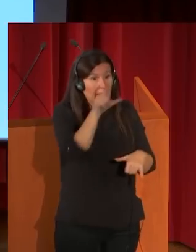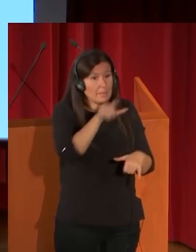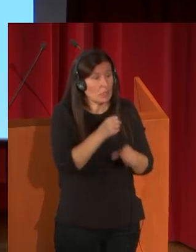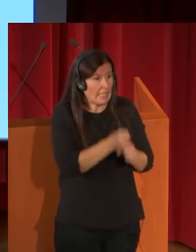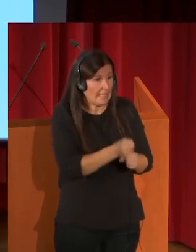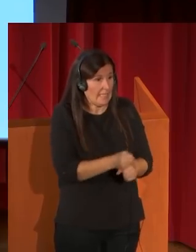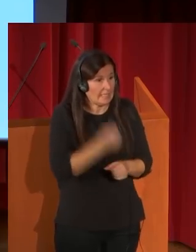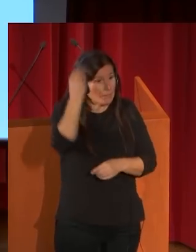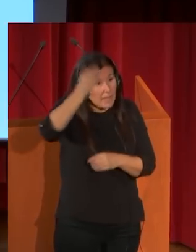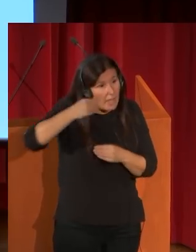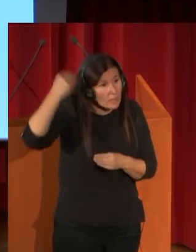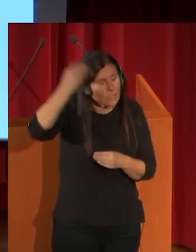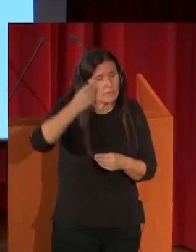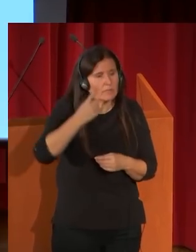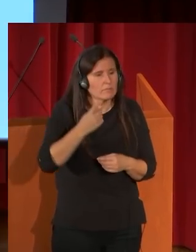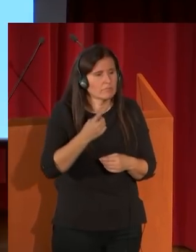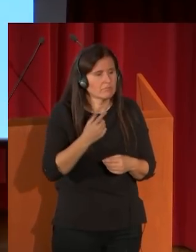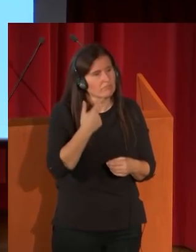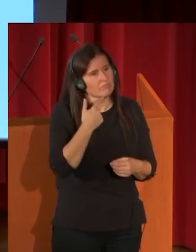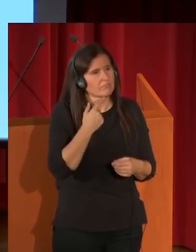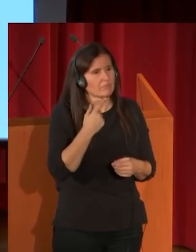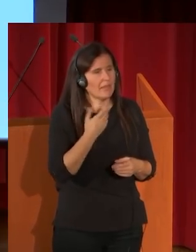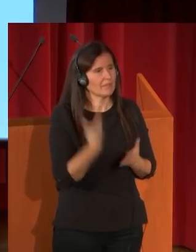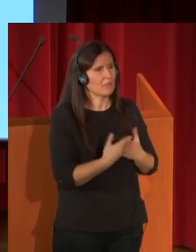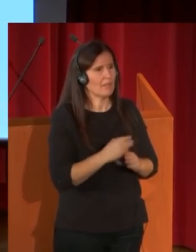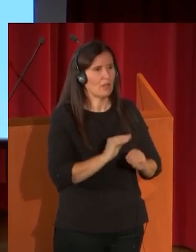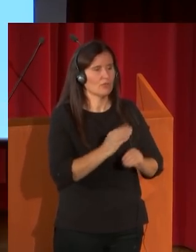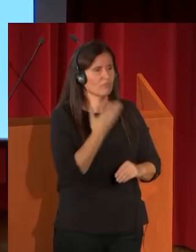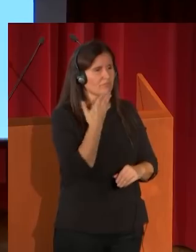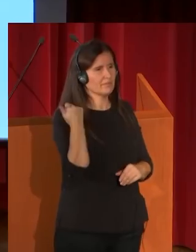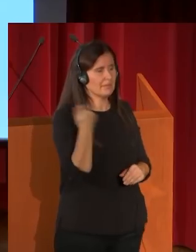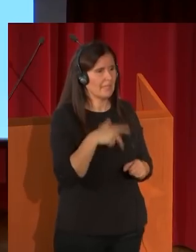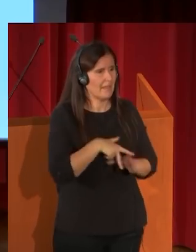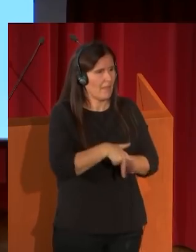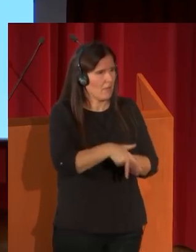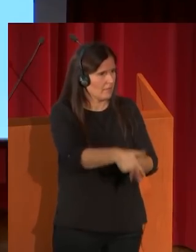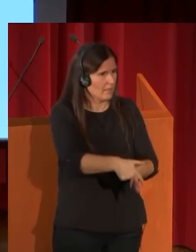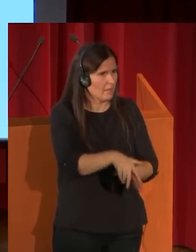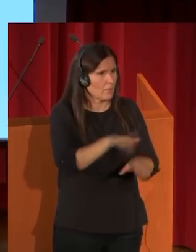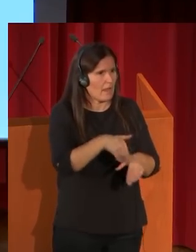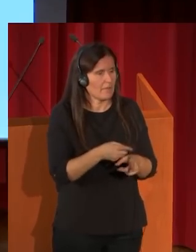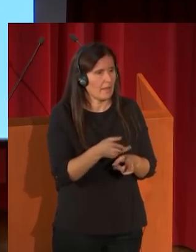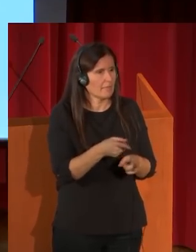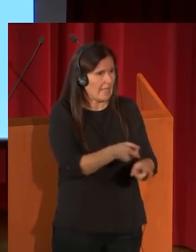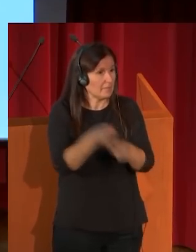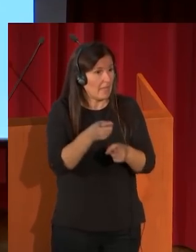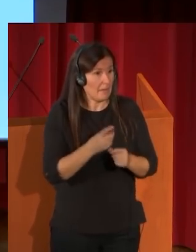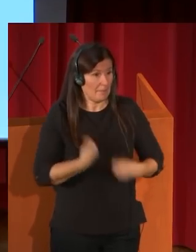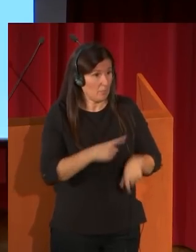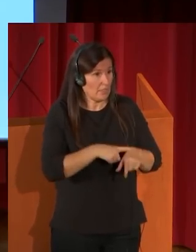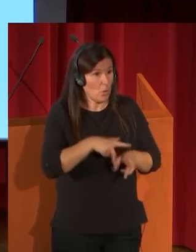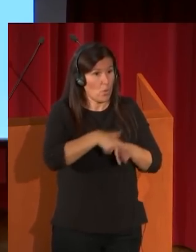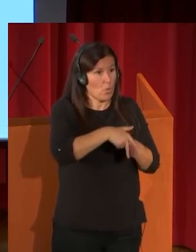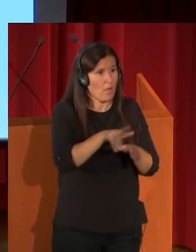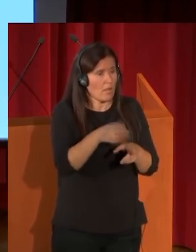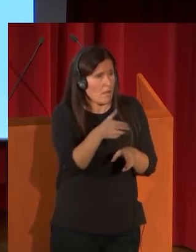marroquíes hacían alarde de su dominio de la monta porque disparaban las espingardas al galope, haciendo además